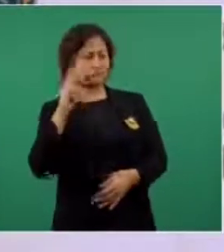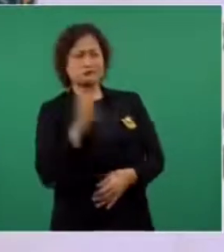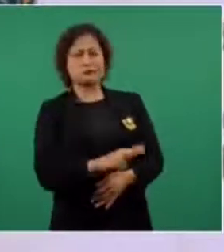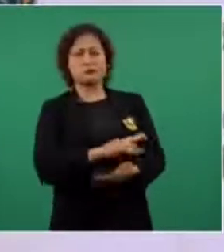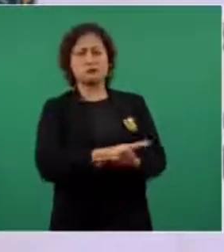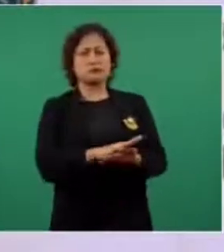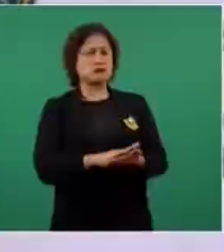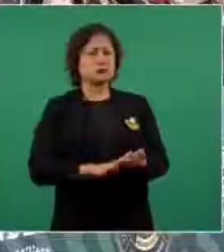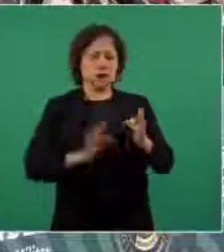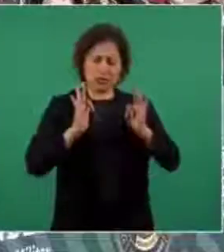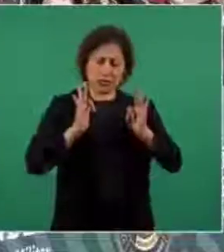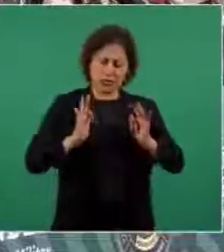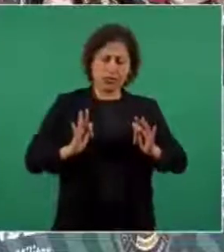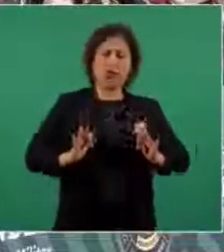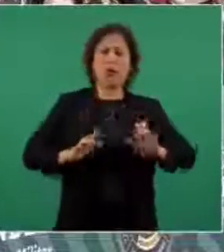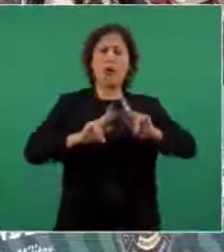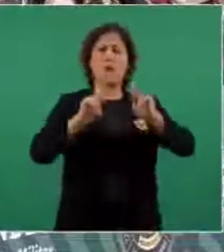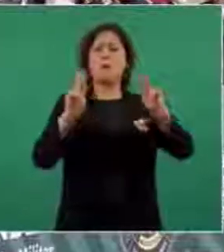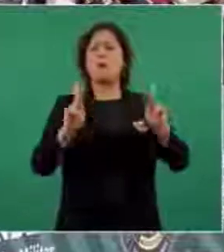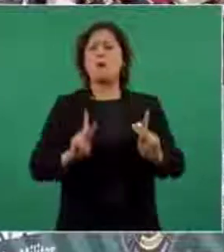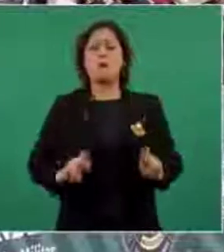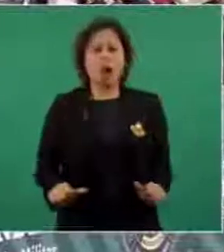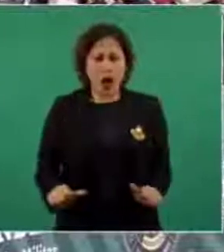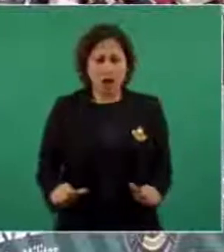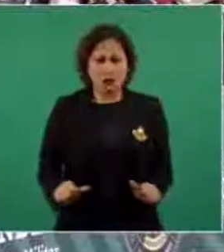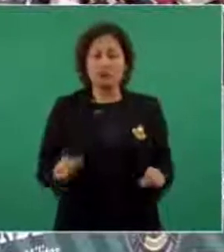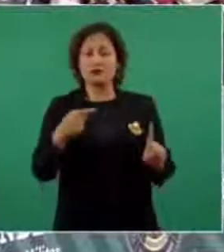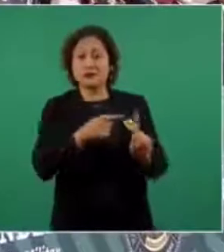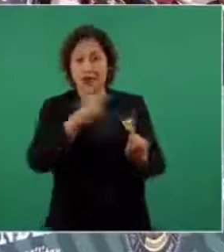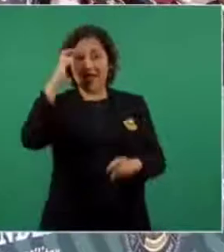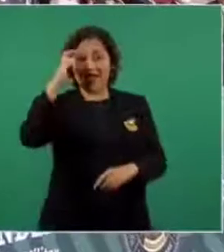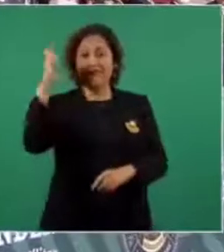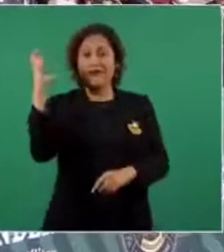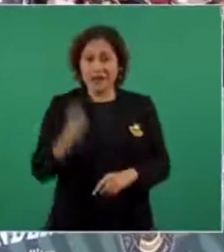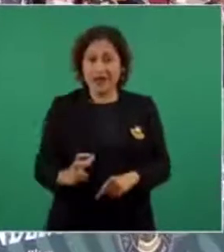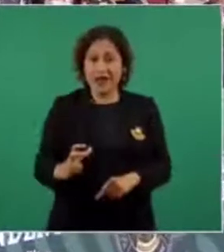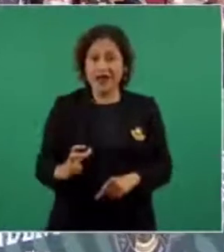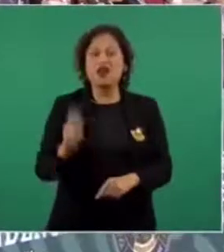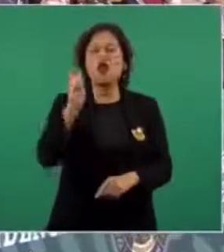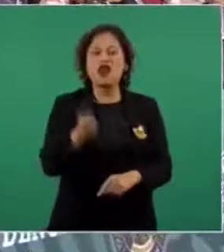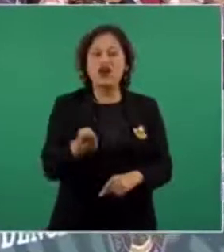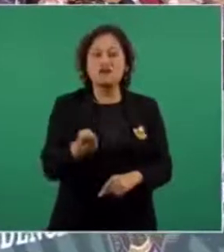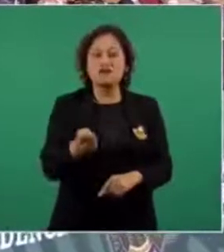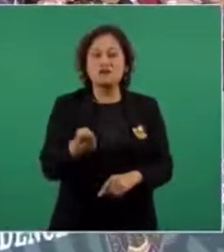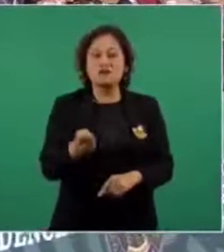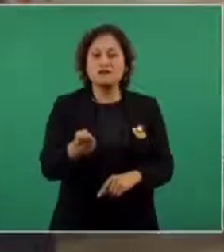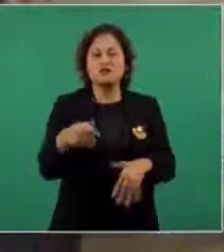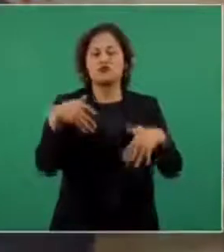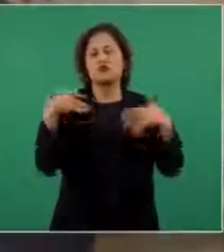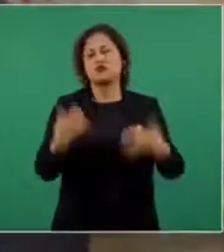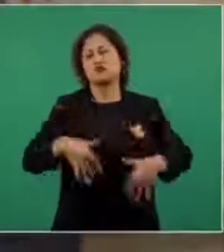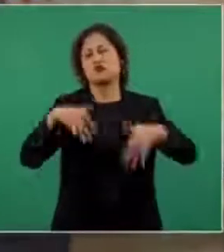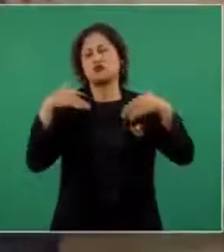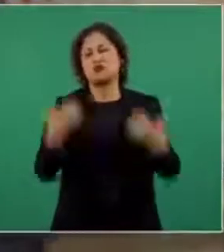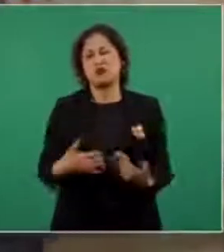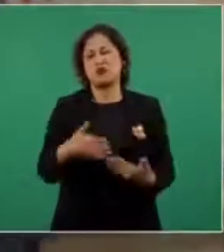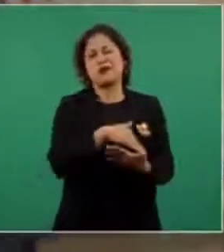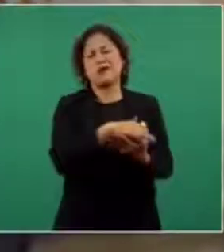conmovedora, que hasta tuvo el gesto de una insólita amabilidad de componer unas décimas